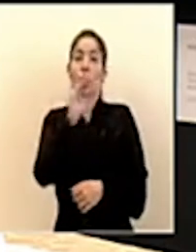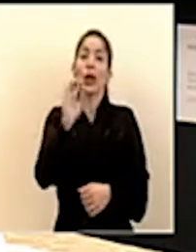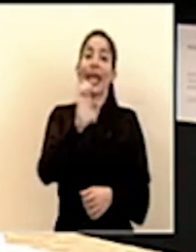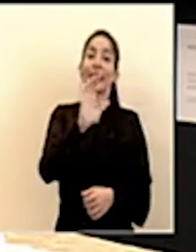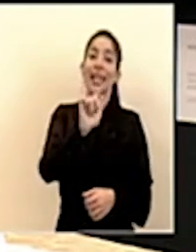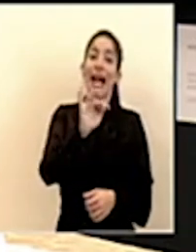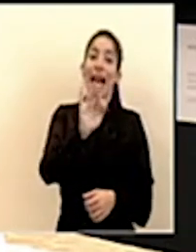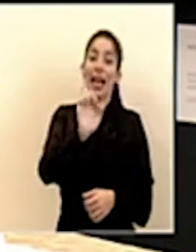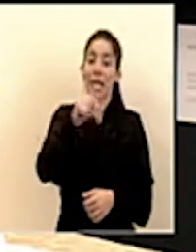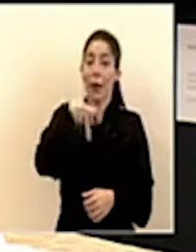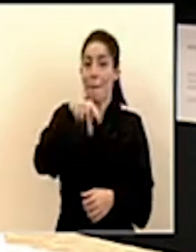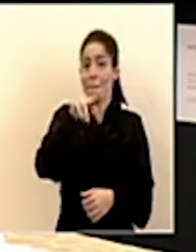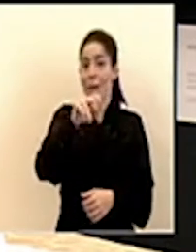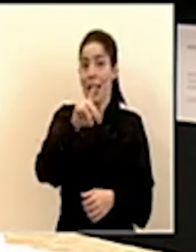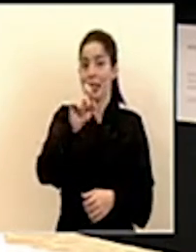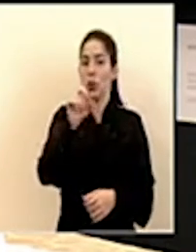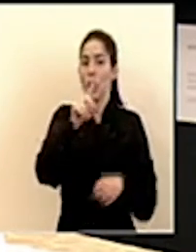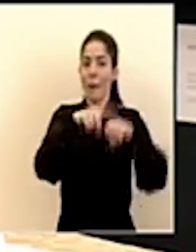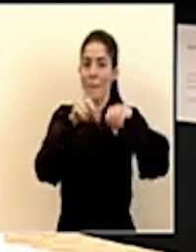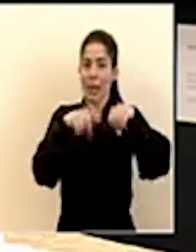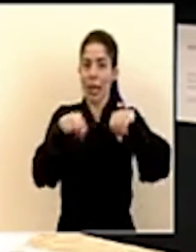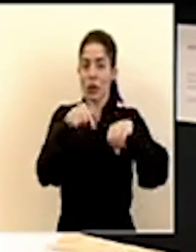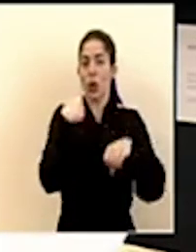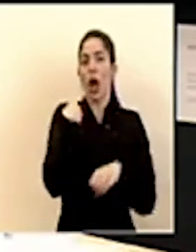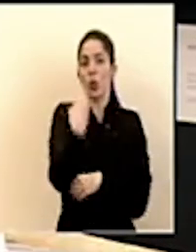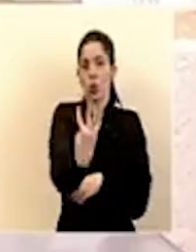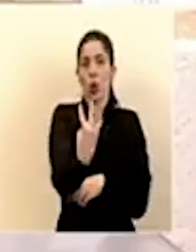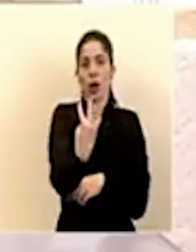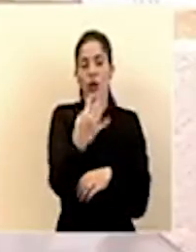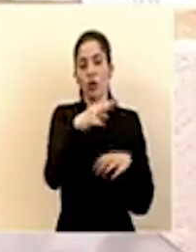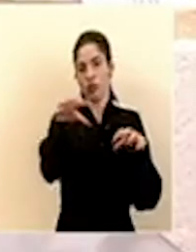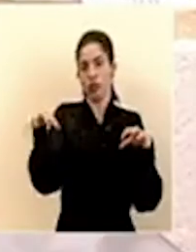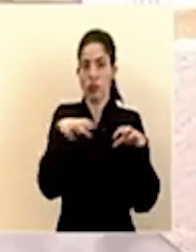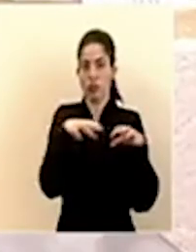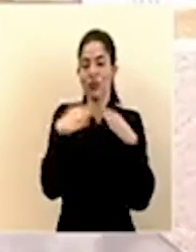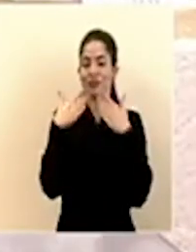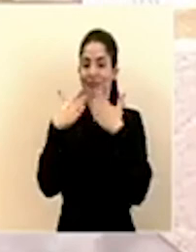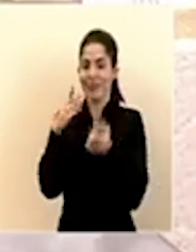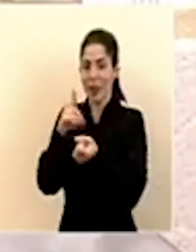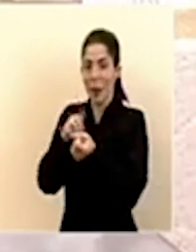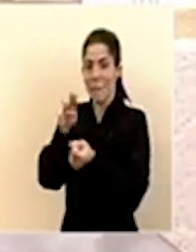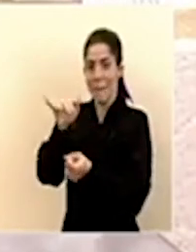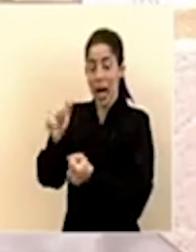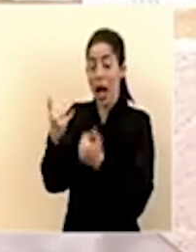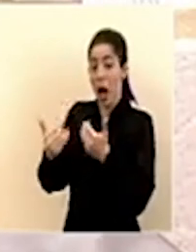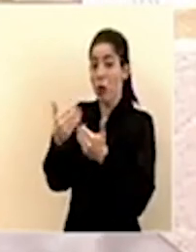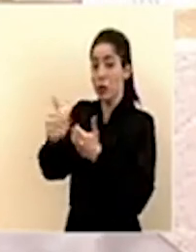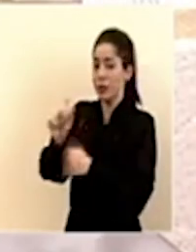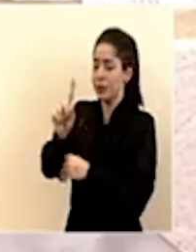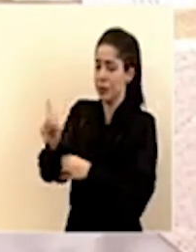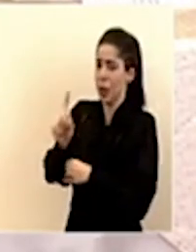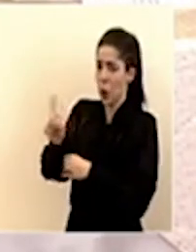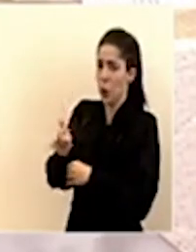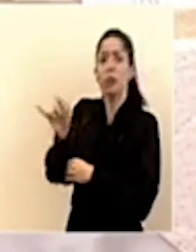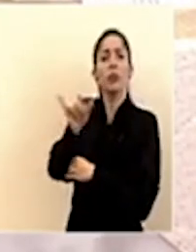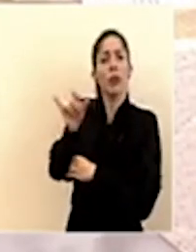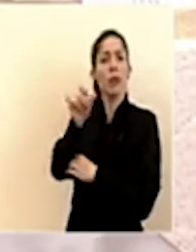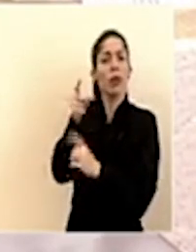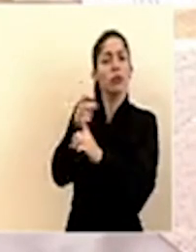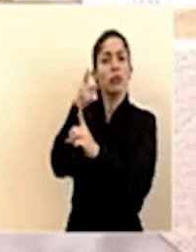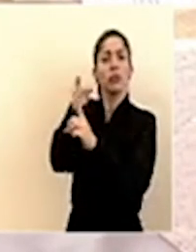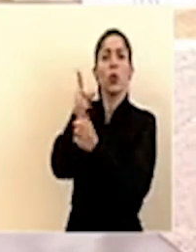Escalante Pradilla en Pérez Celedón tiene cuatro Gracias doctor Macaya continuamos con las consultas también para